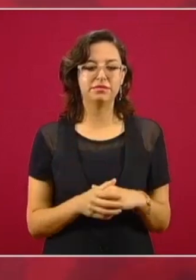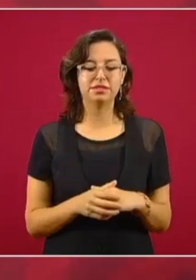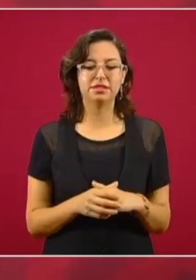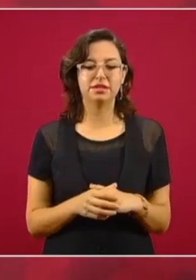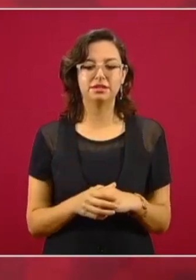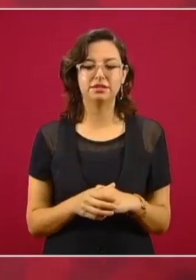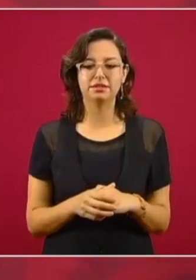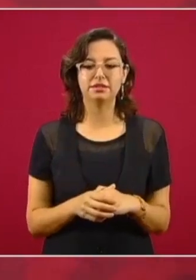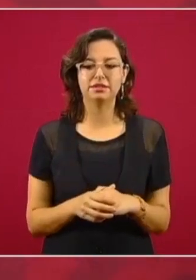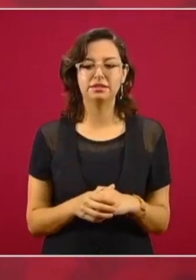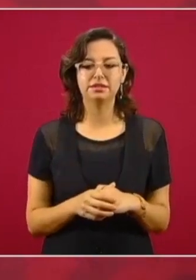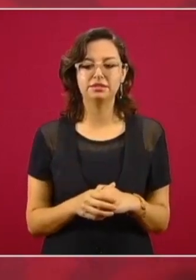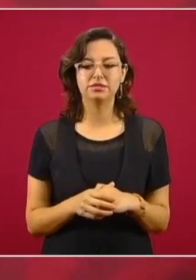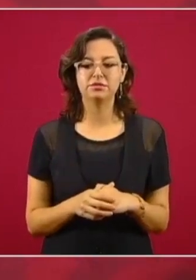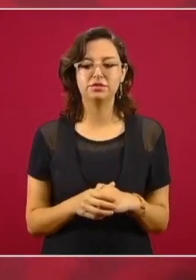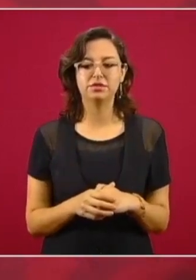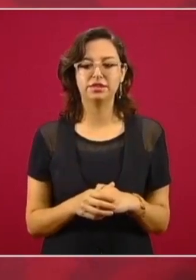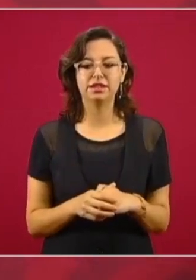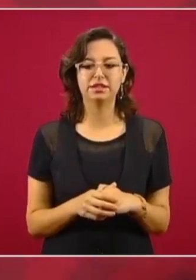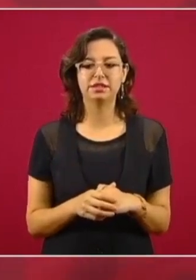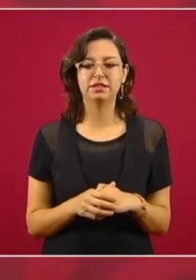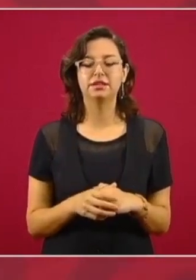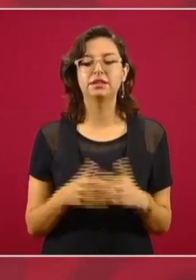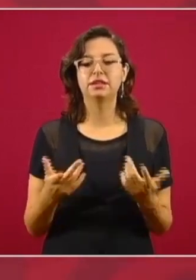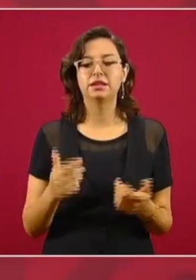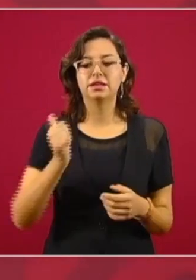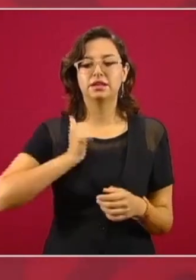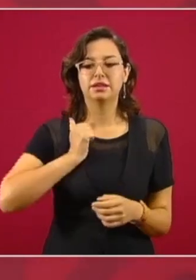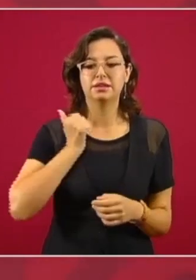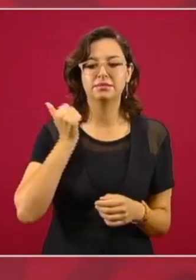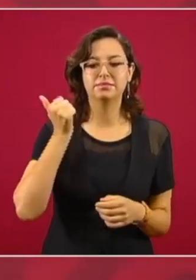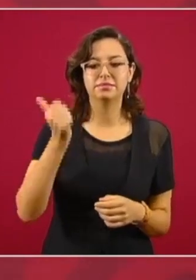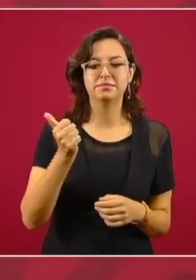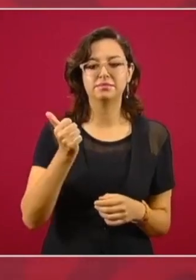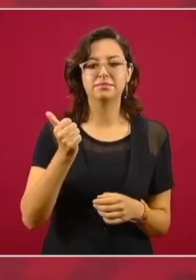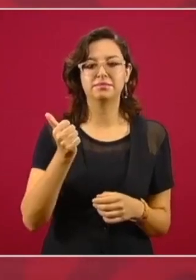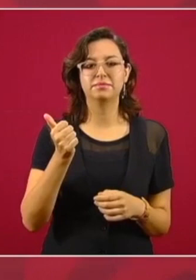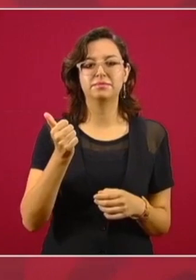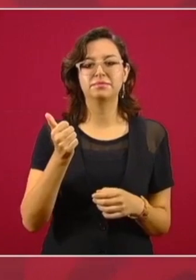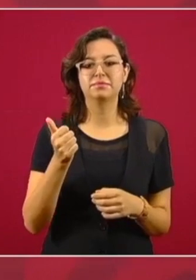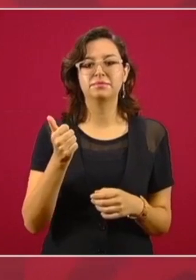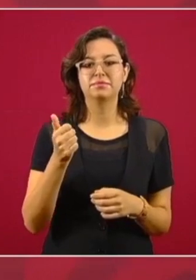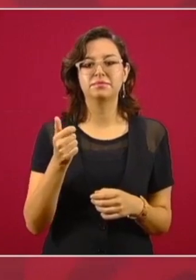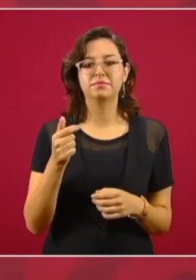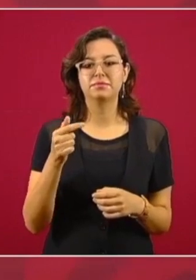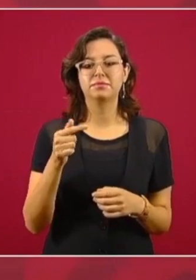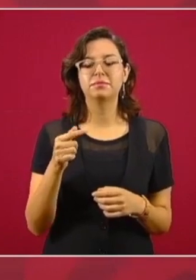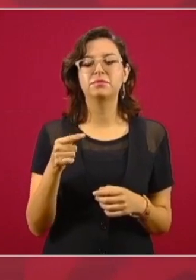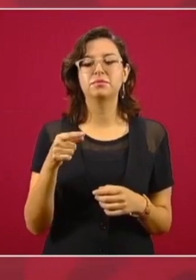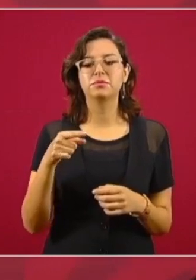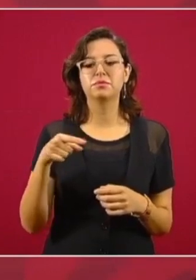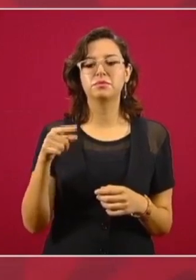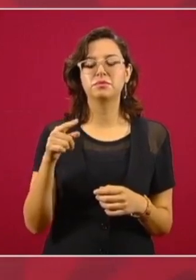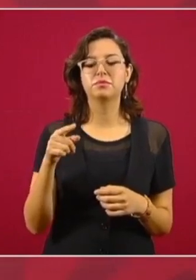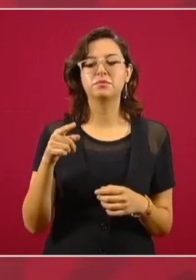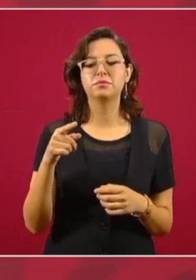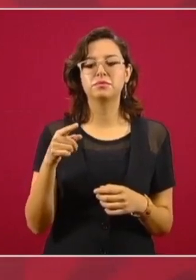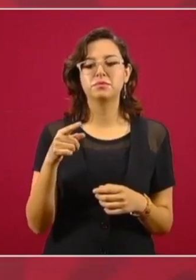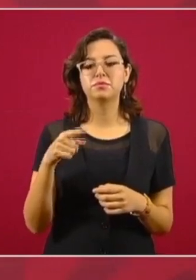Aprovecho para informarles que voy a